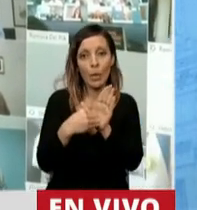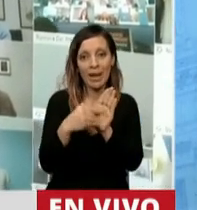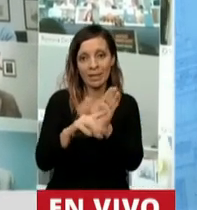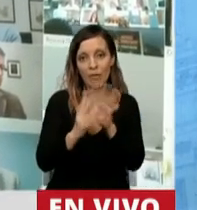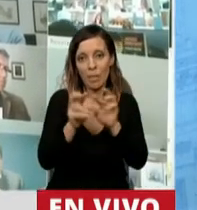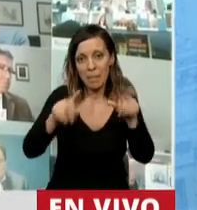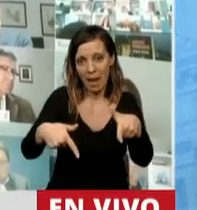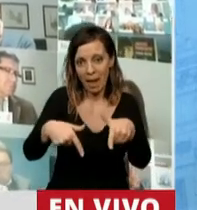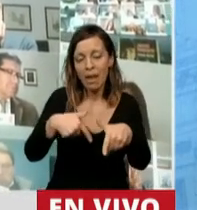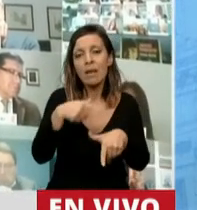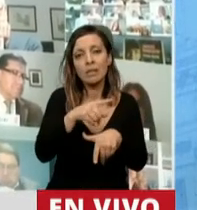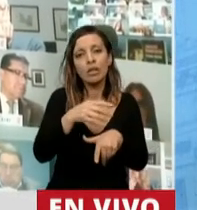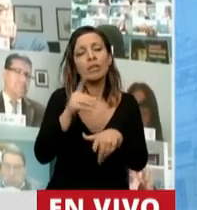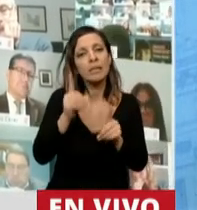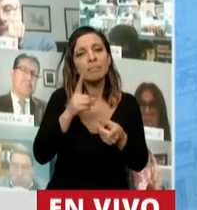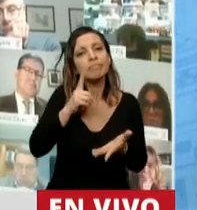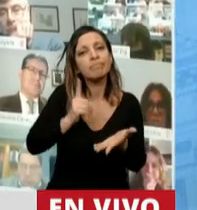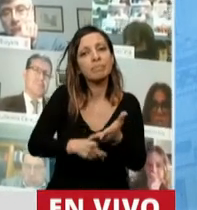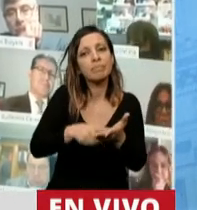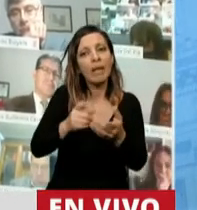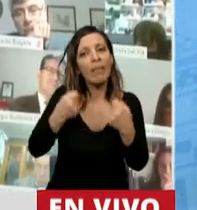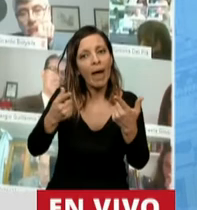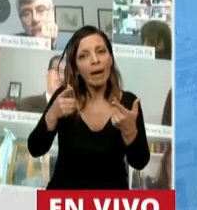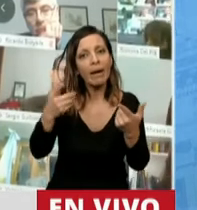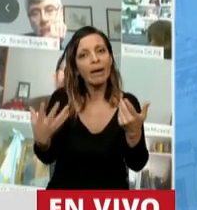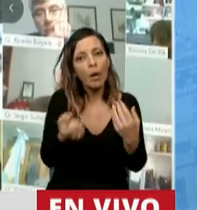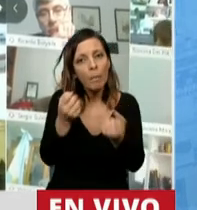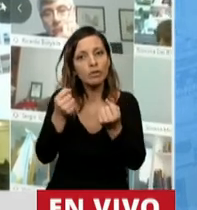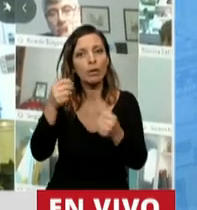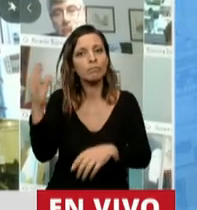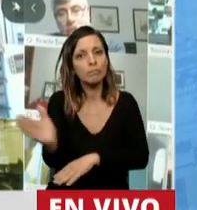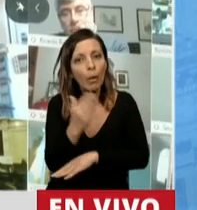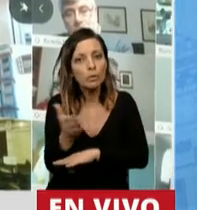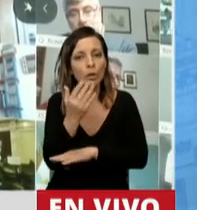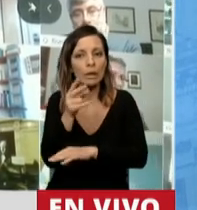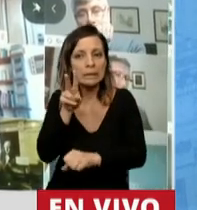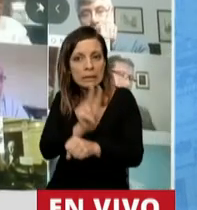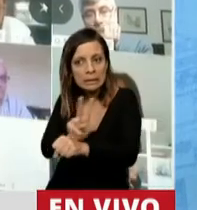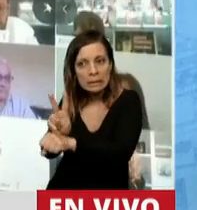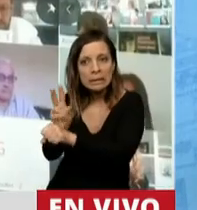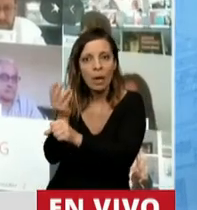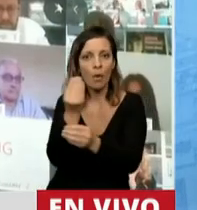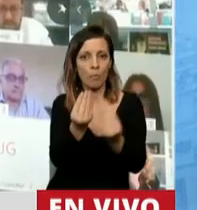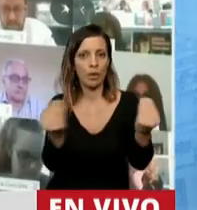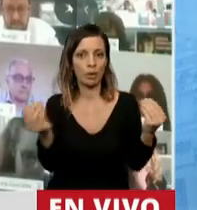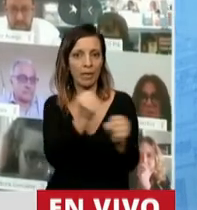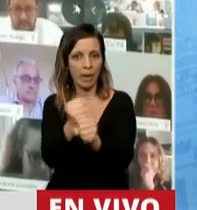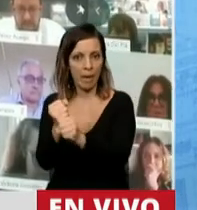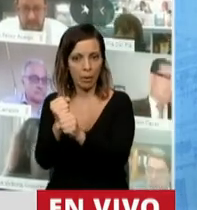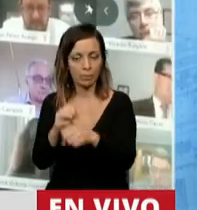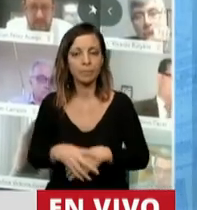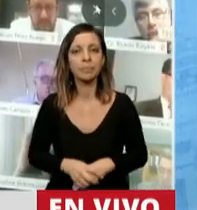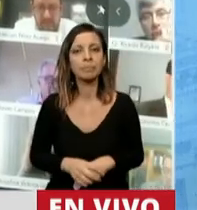responde a la decisión de contribuir a la recuperación productiva y la preservación del empleo. Existen